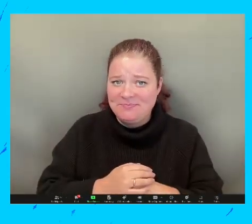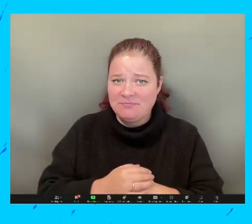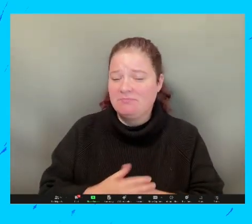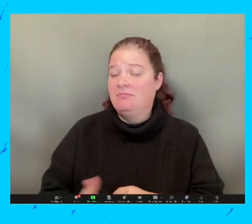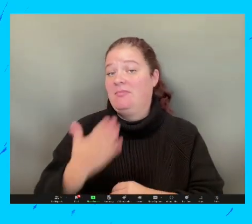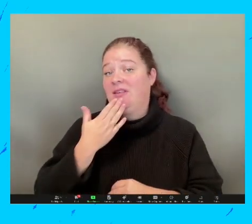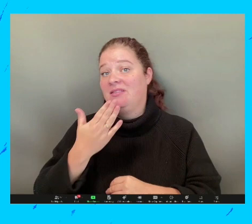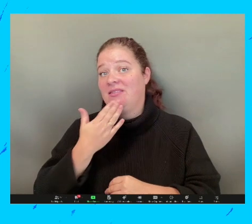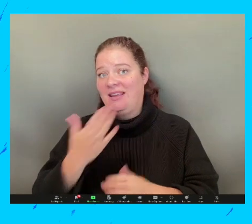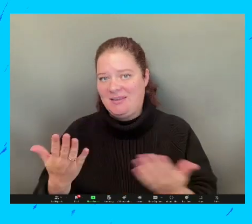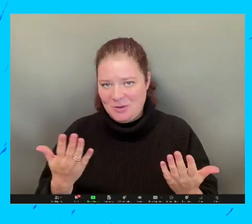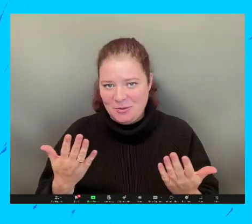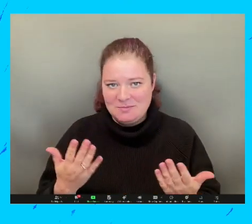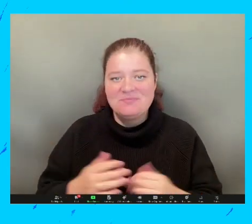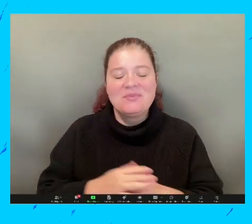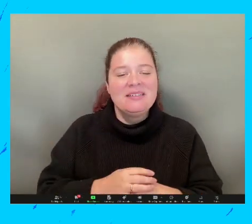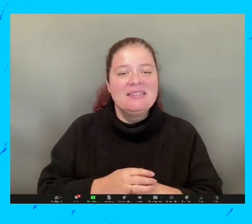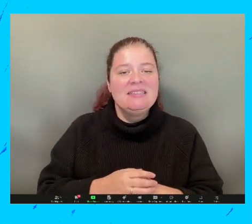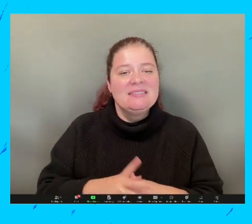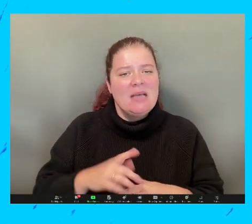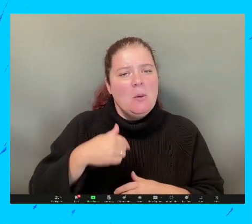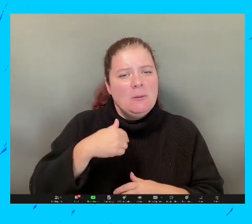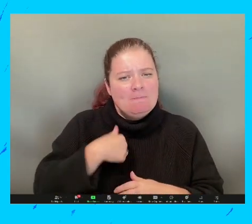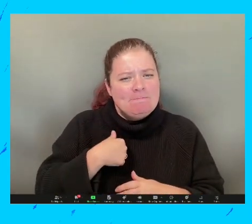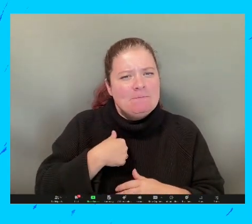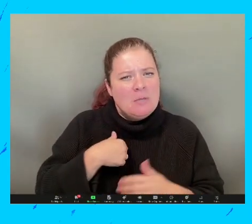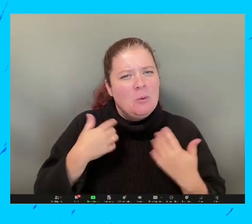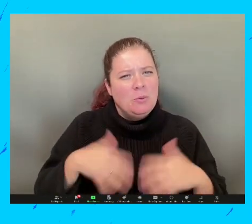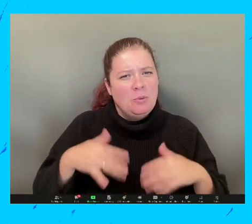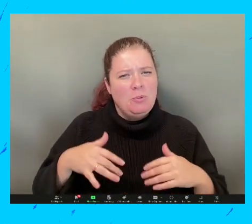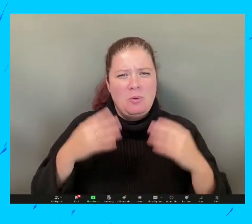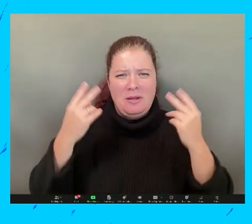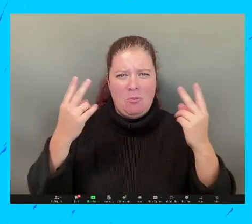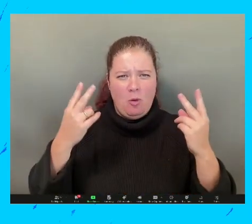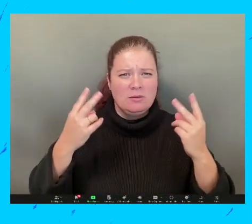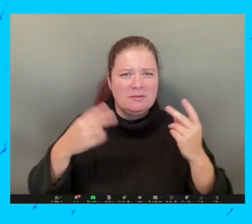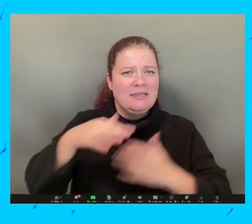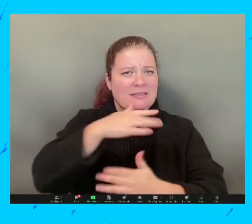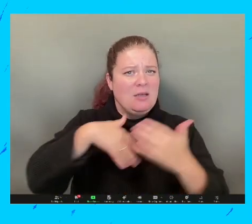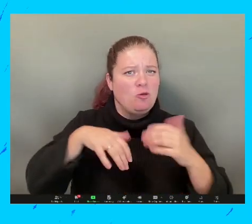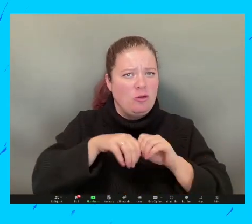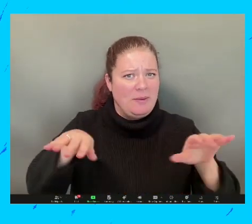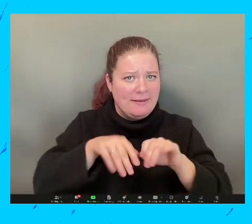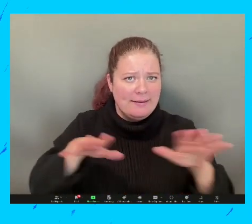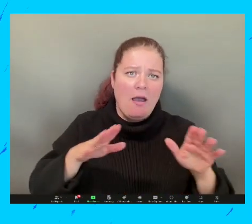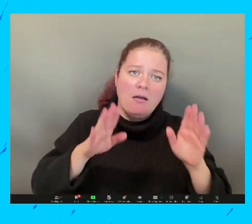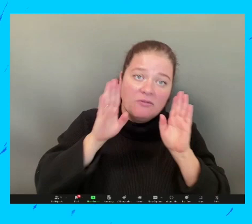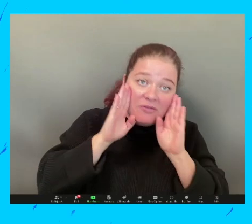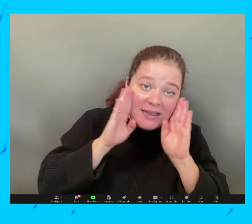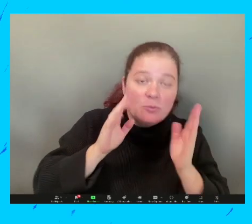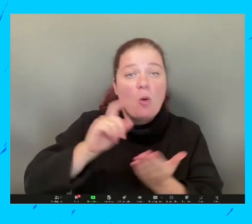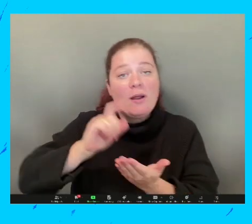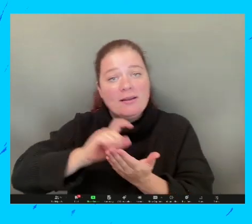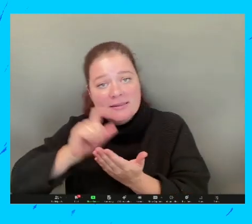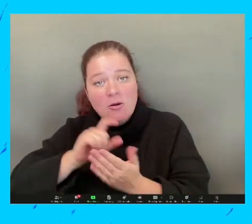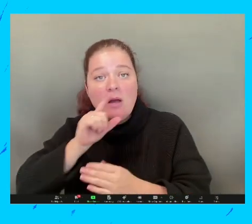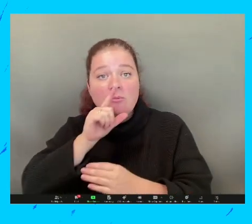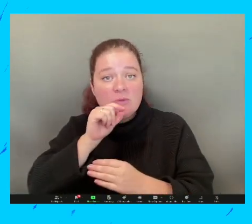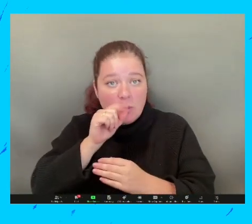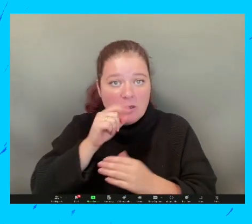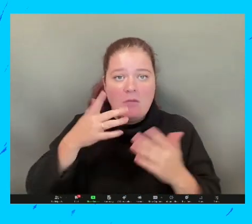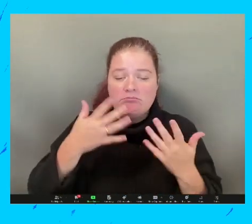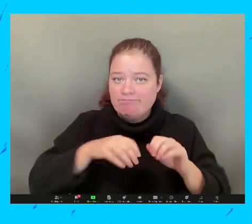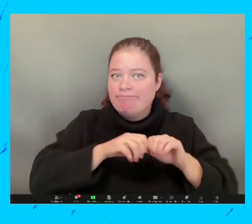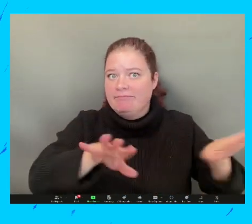tomaría? Muchas gracias. Bueno, yo soy creativa. una... Yo creo que la